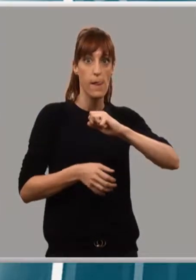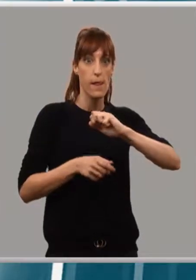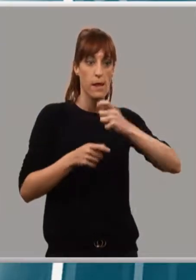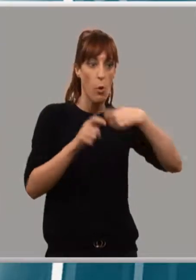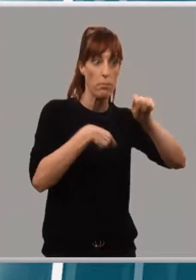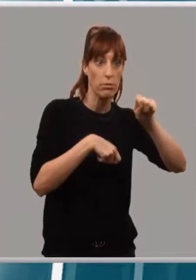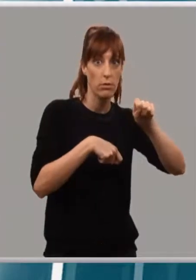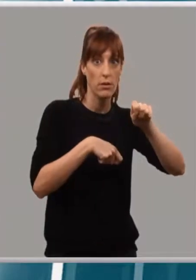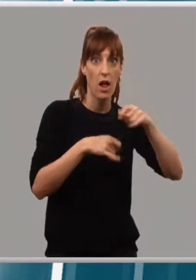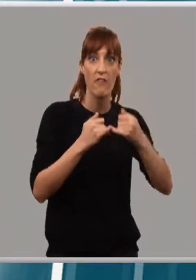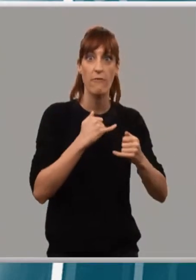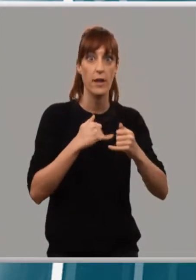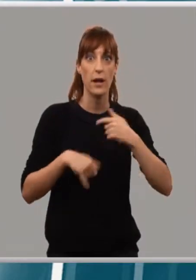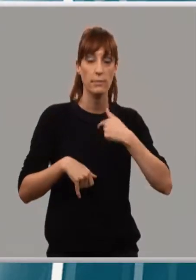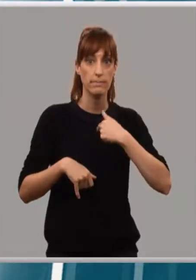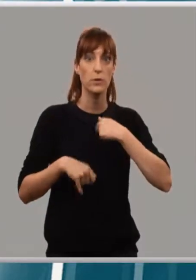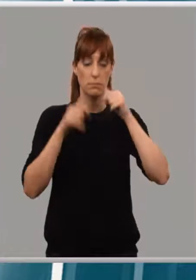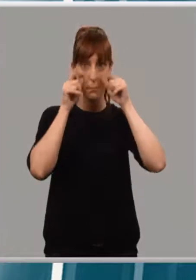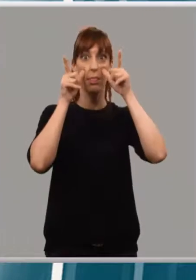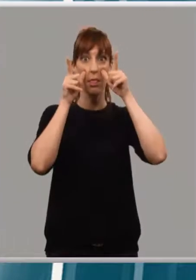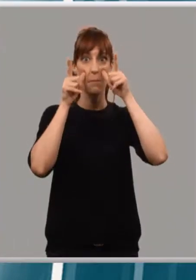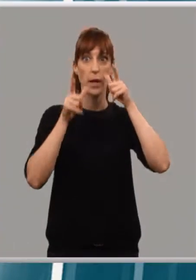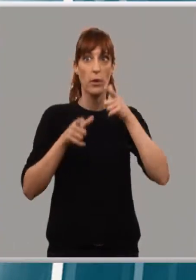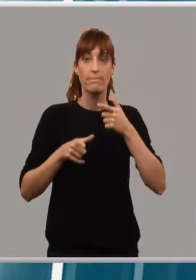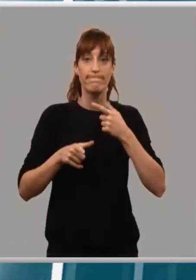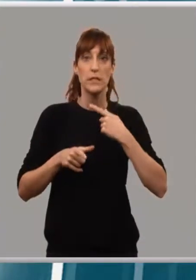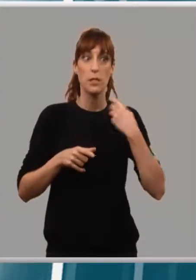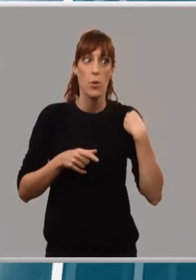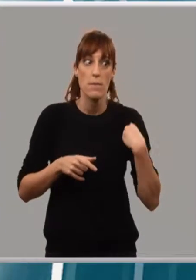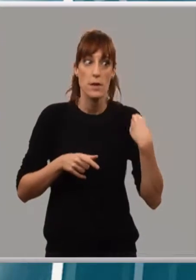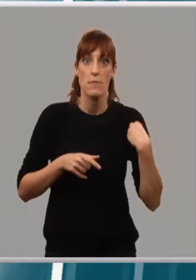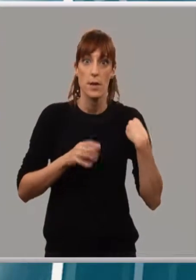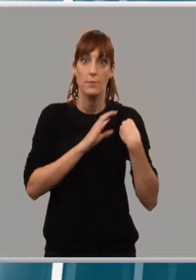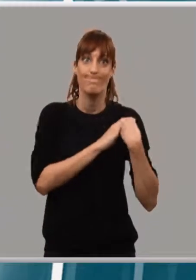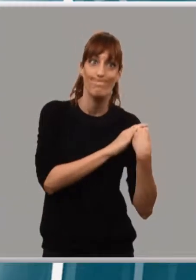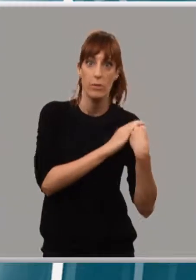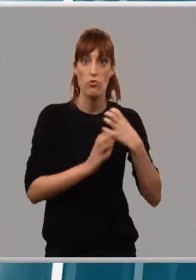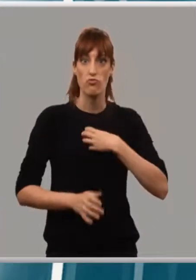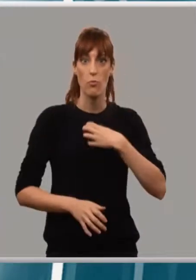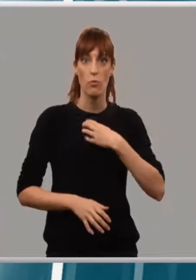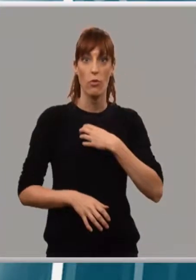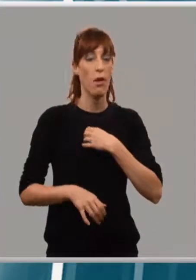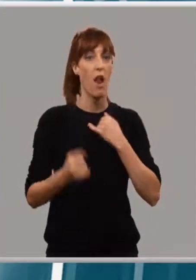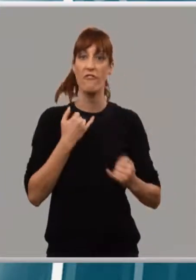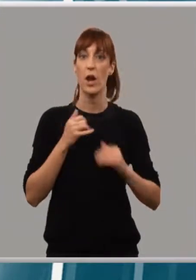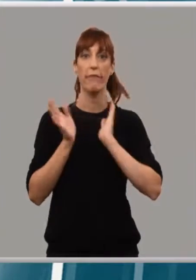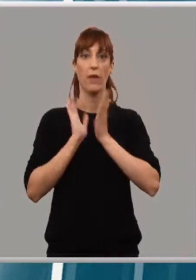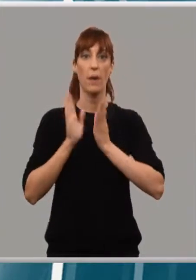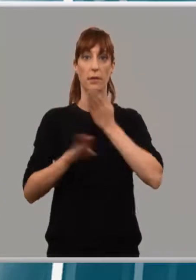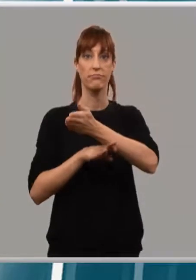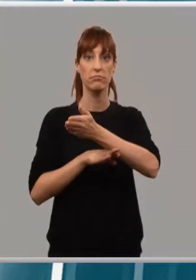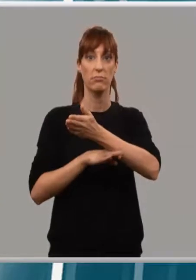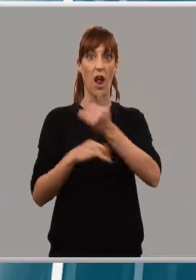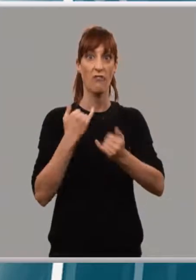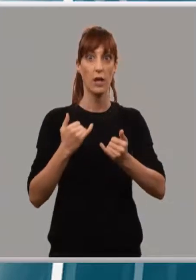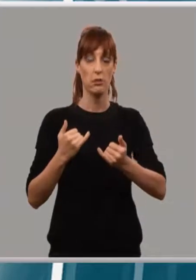cuenta de que no podía dejar el juego y acudió a terapia. Una de las cosas que más me asustó fue cuando me dijeron que era una enfermedad para siempre. De